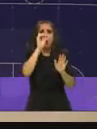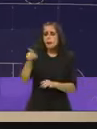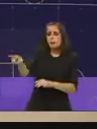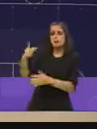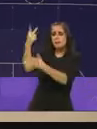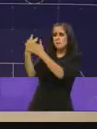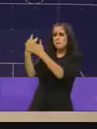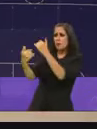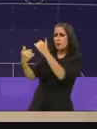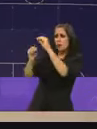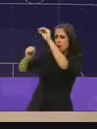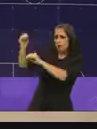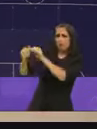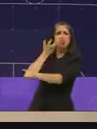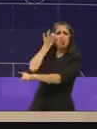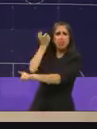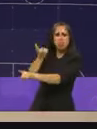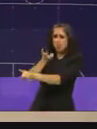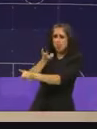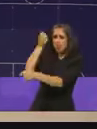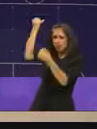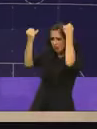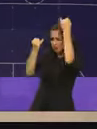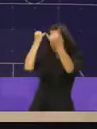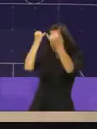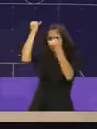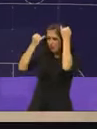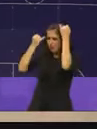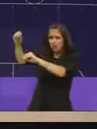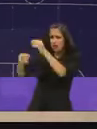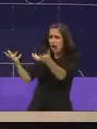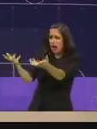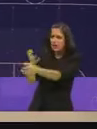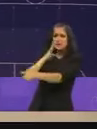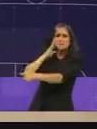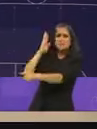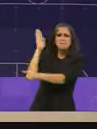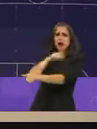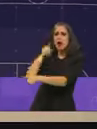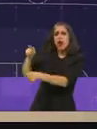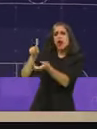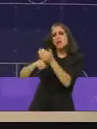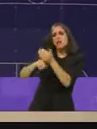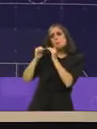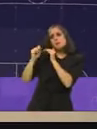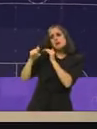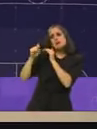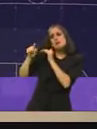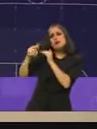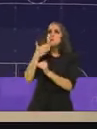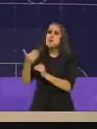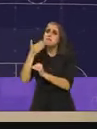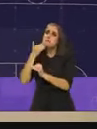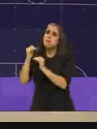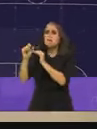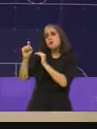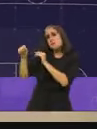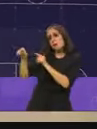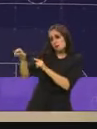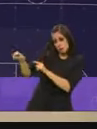de cosas mal hechas del conformismo absoluto porque todo está bien o un proyecto